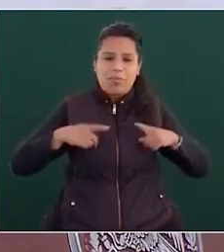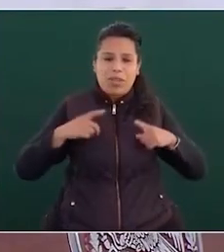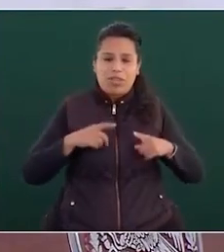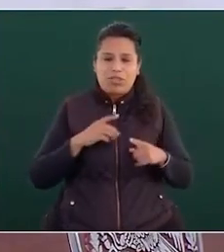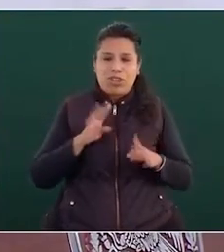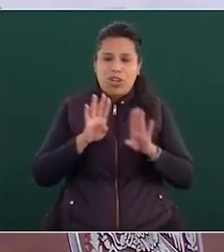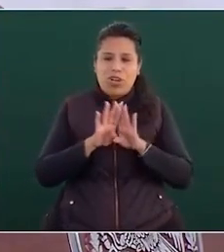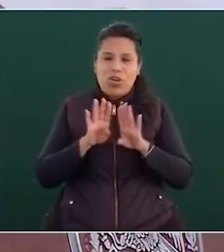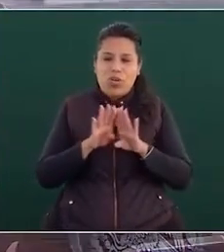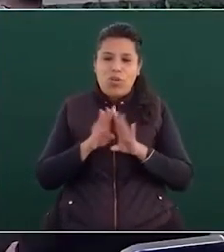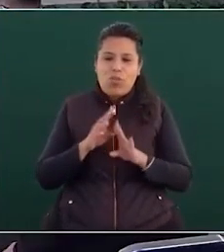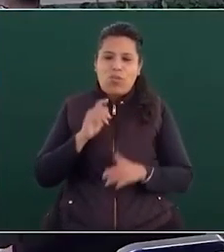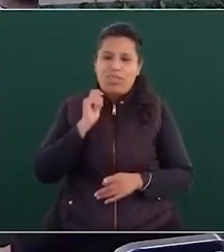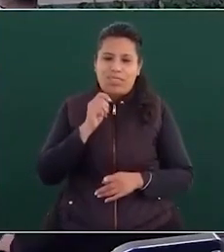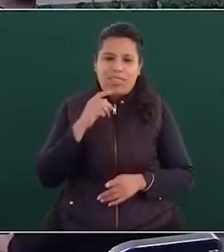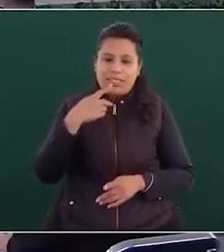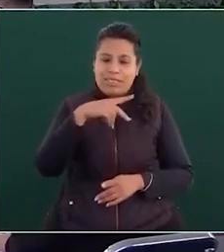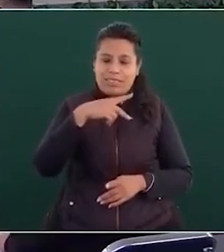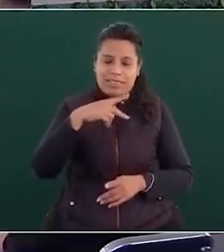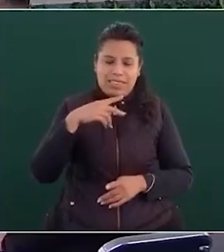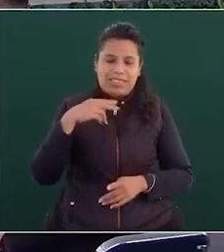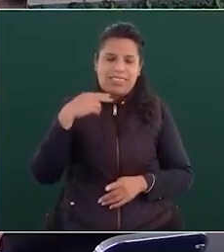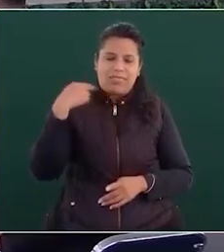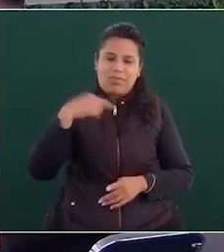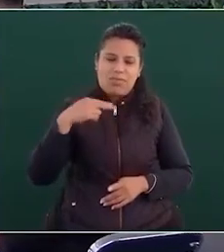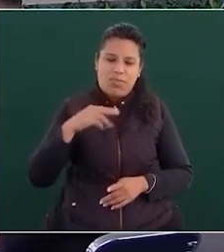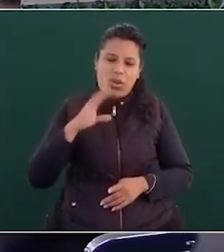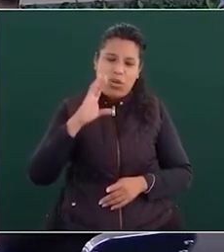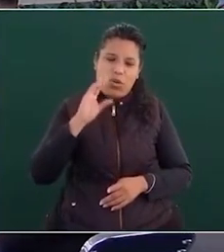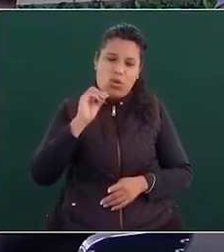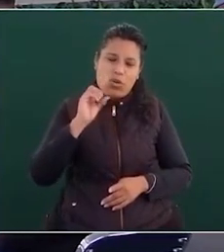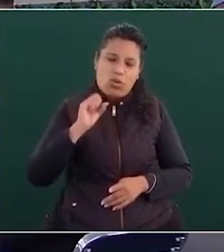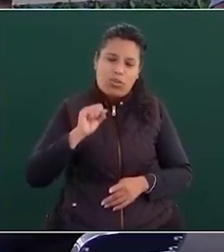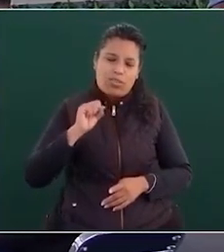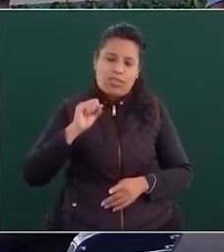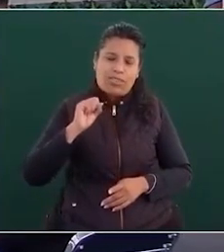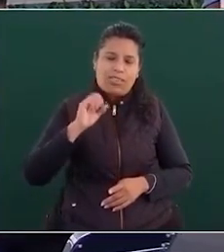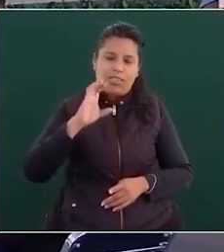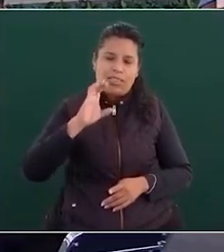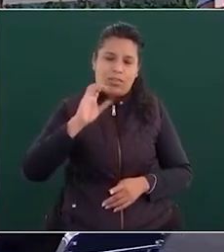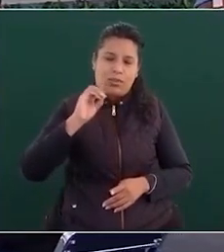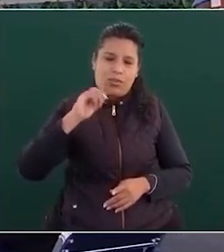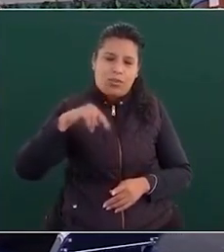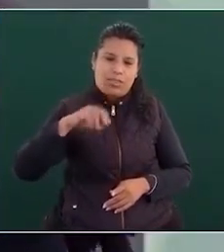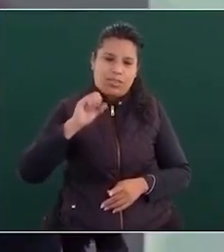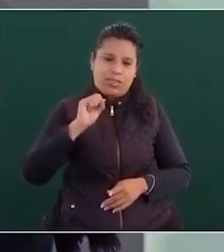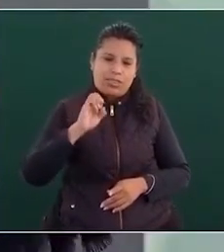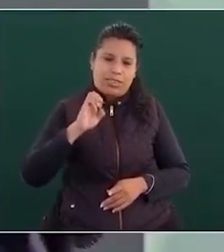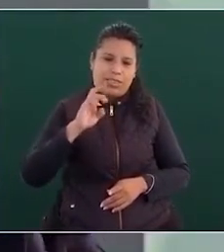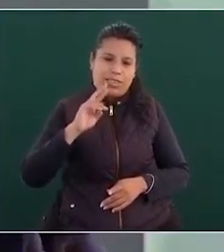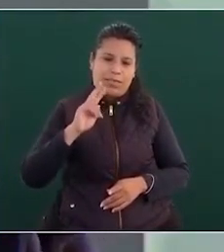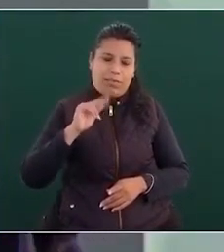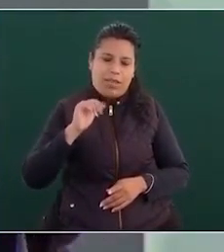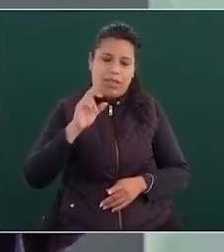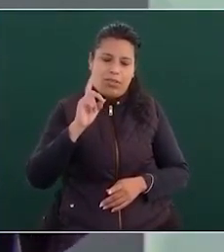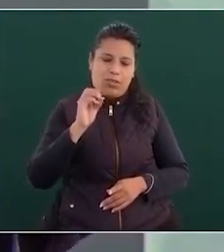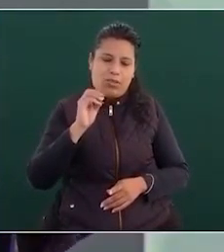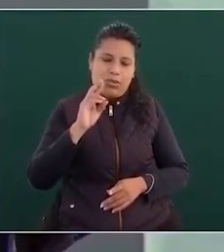todos conservadores entonces por eso hablo de que es sinónimo de conservadurismo